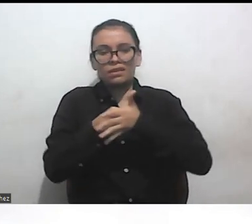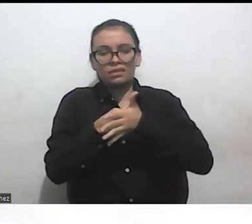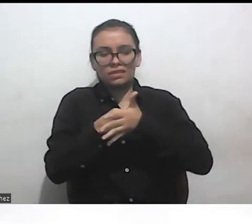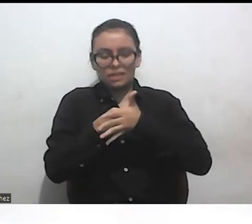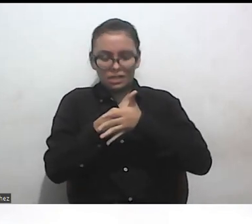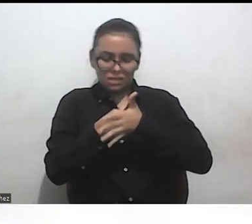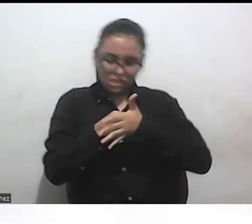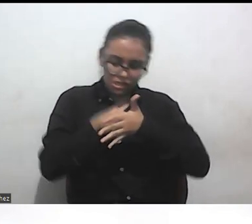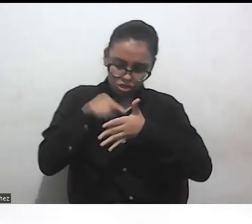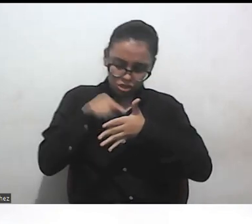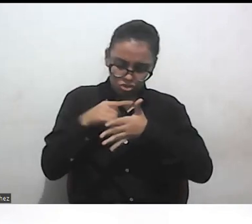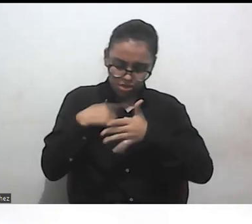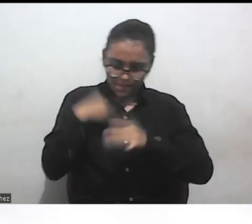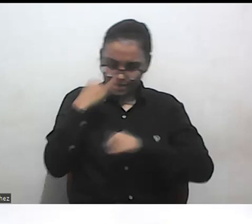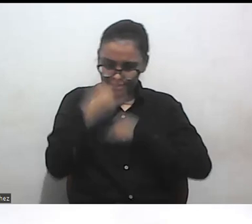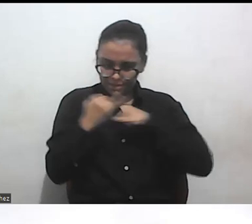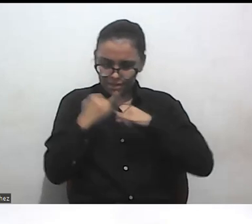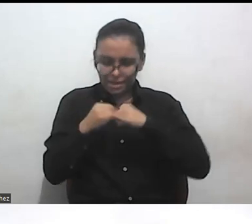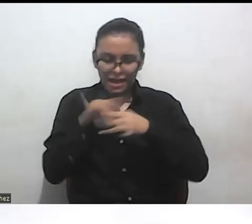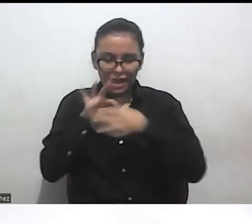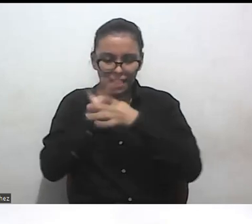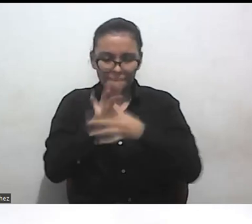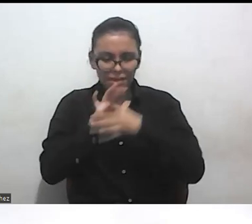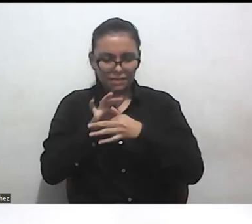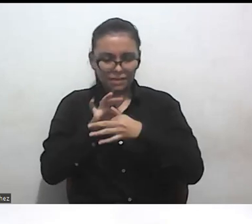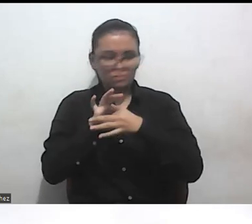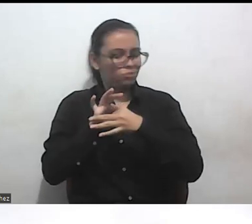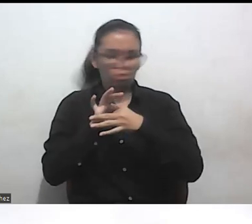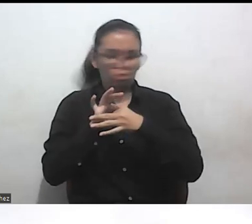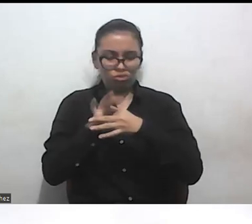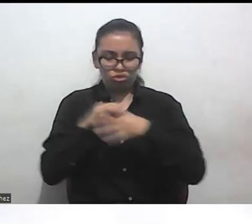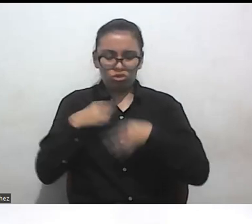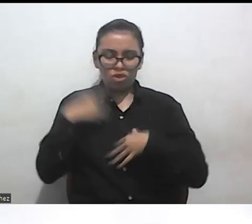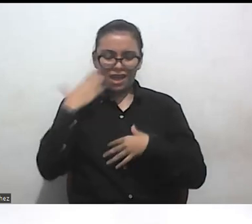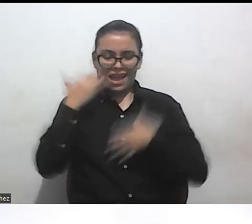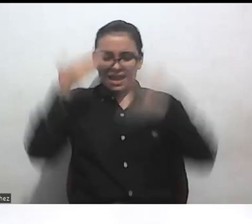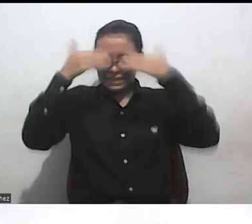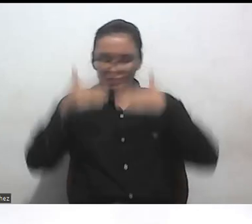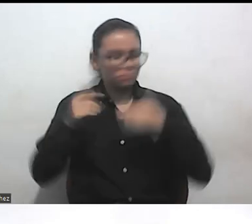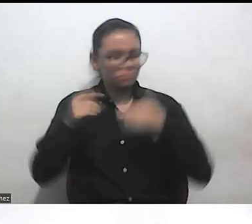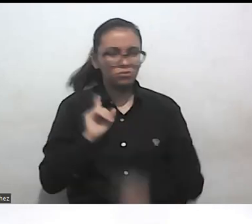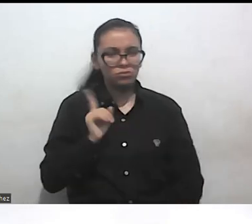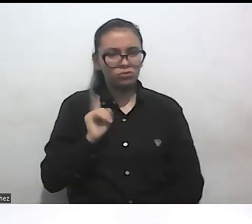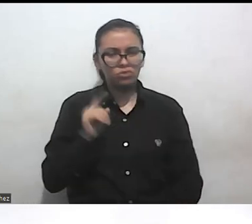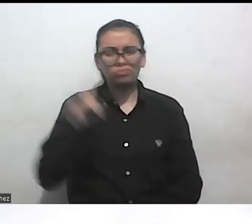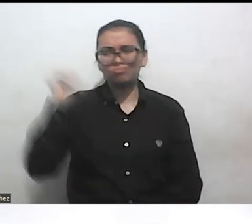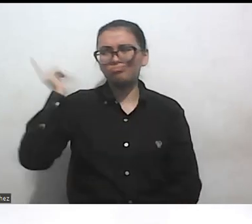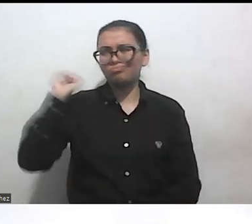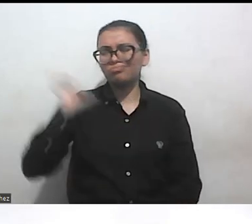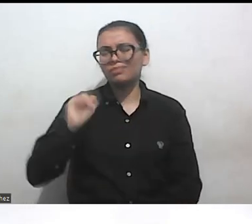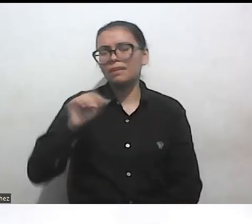yo no me identifico como una mujer con discapacidad, llevo 25 años trabajando en temas de discapacidad,